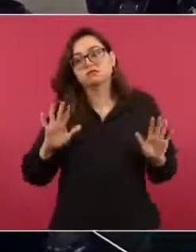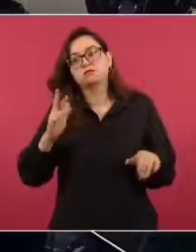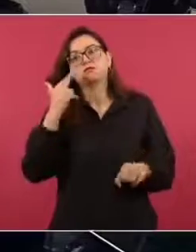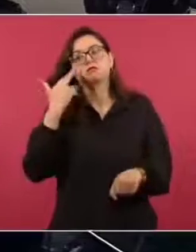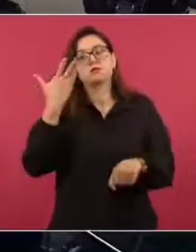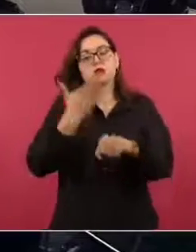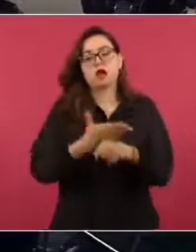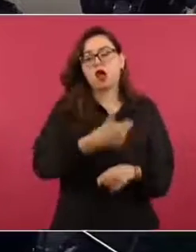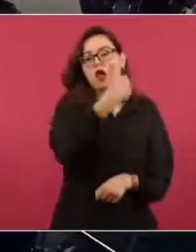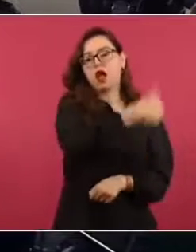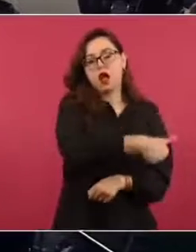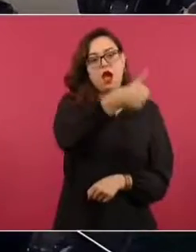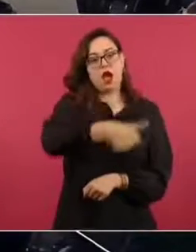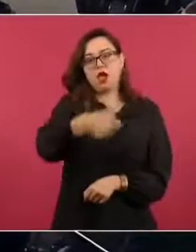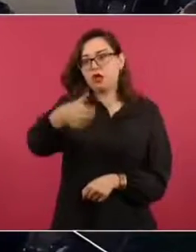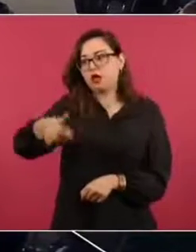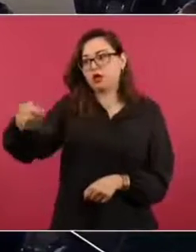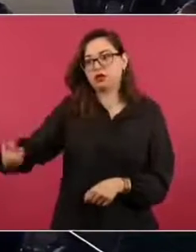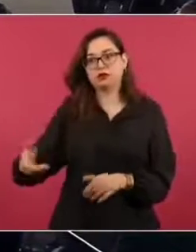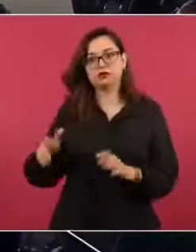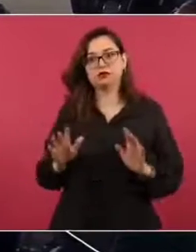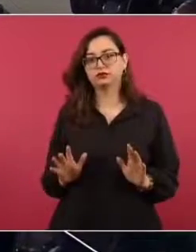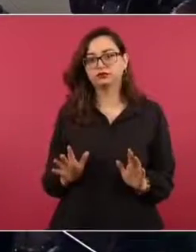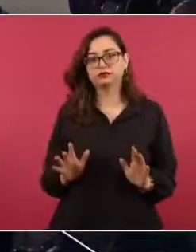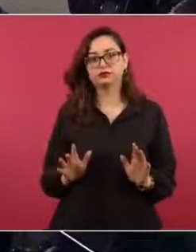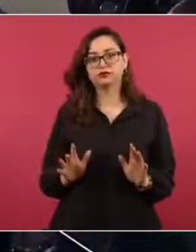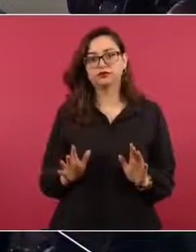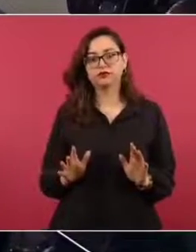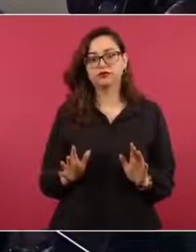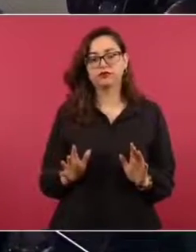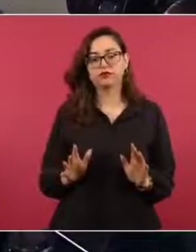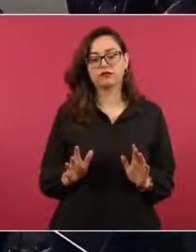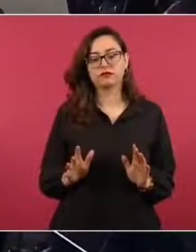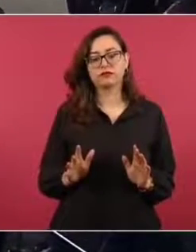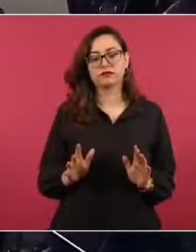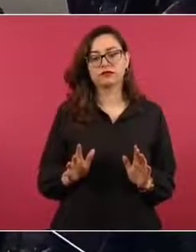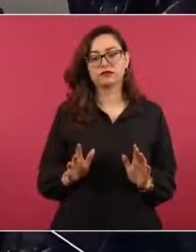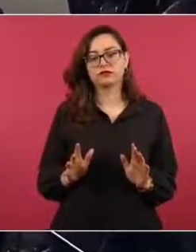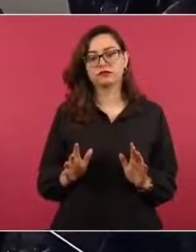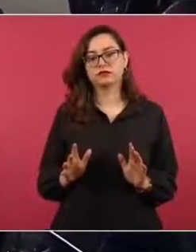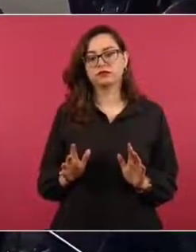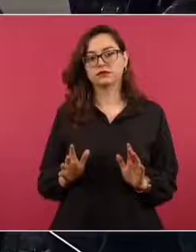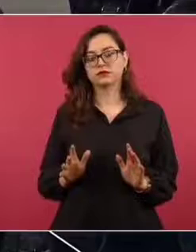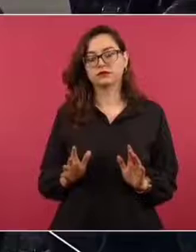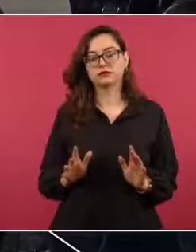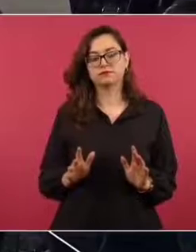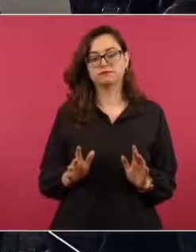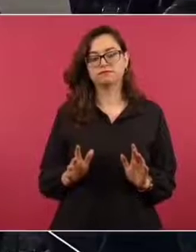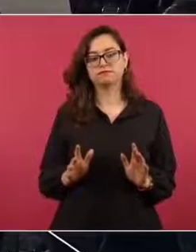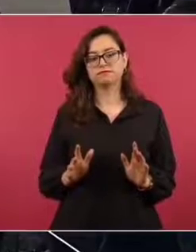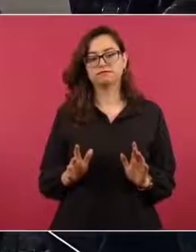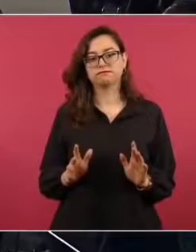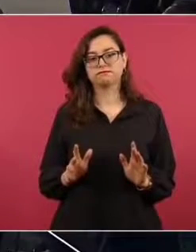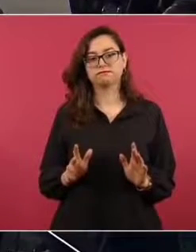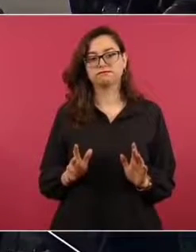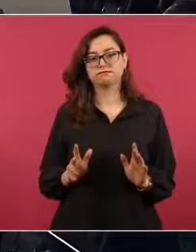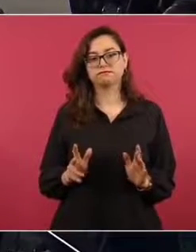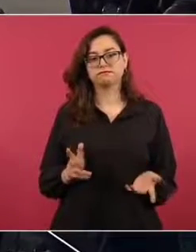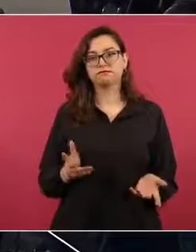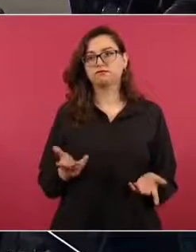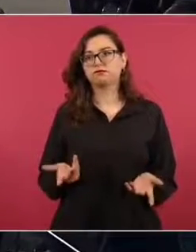andar negociando.